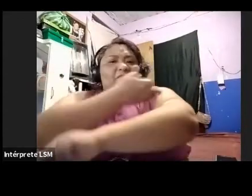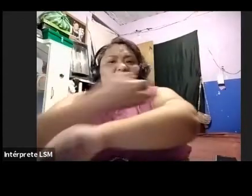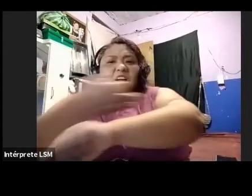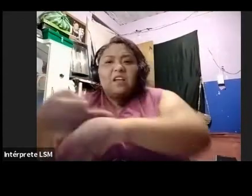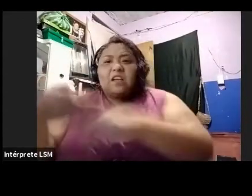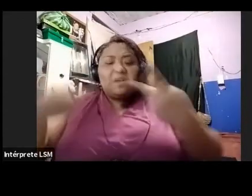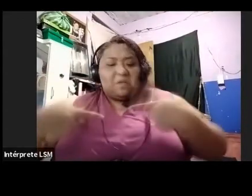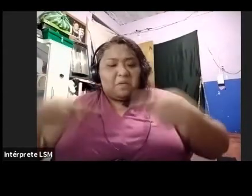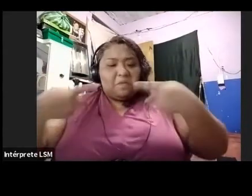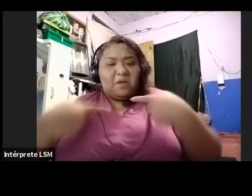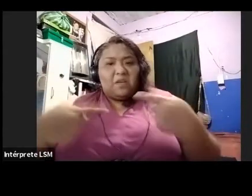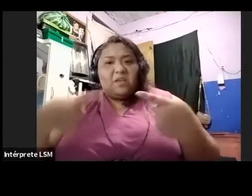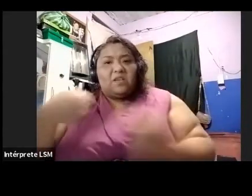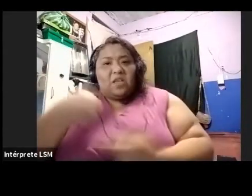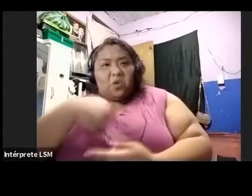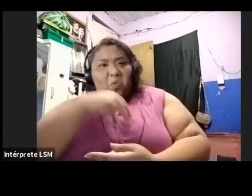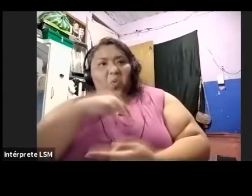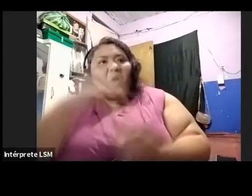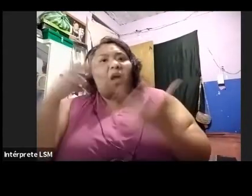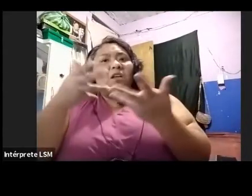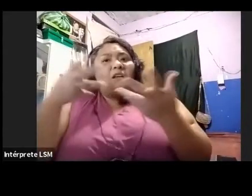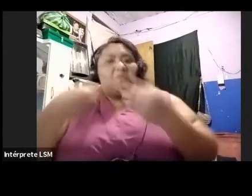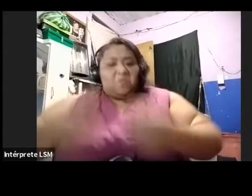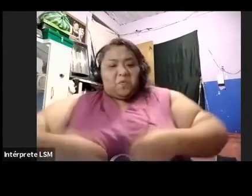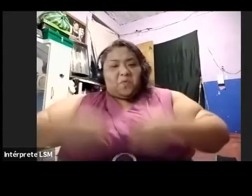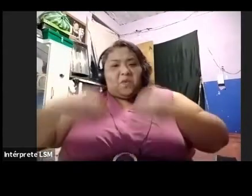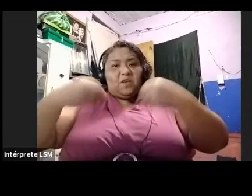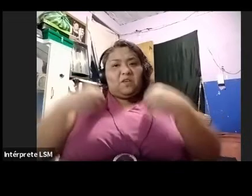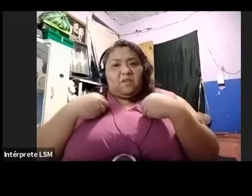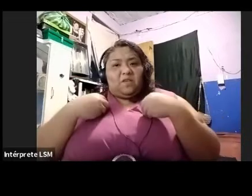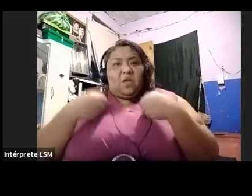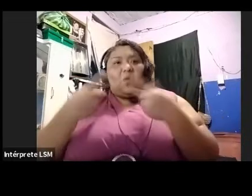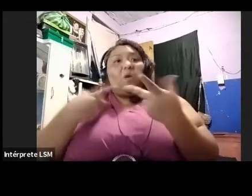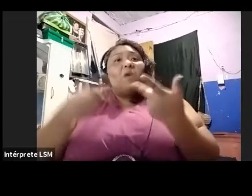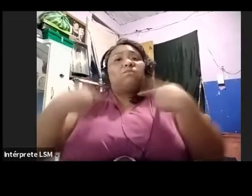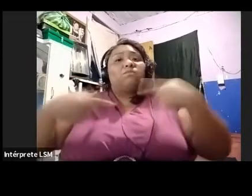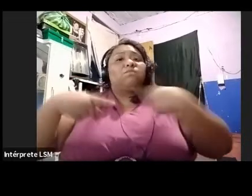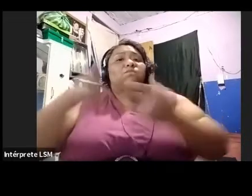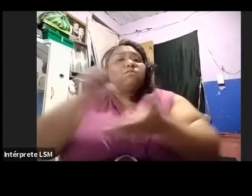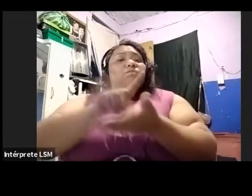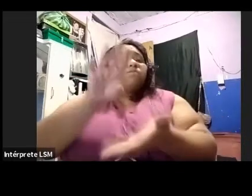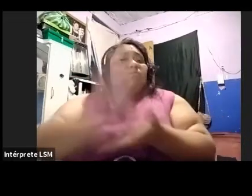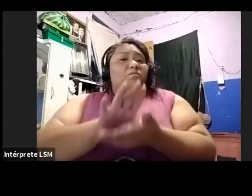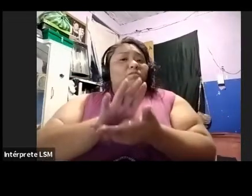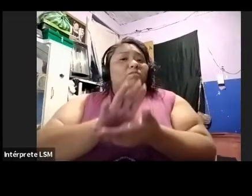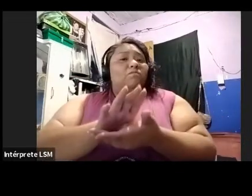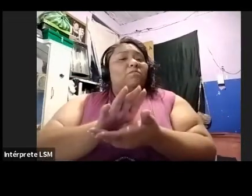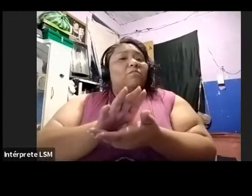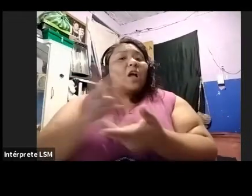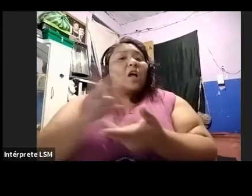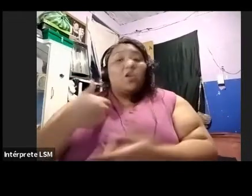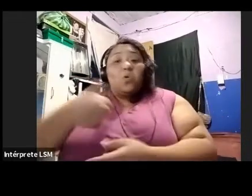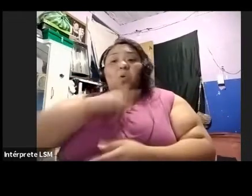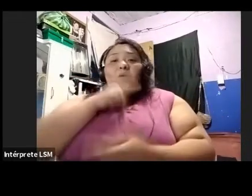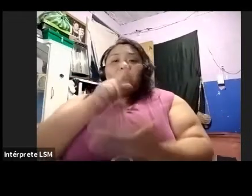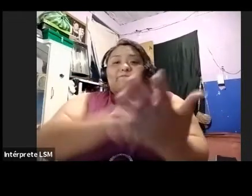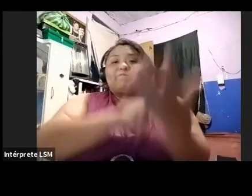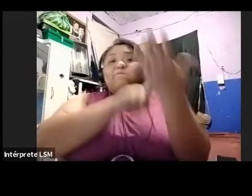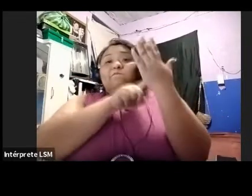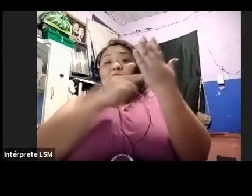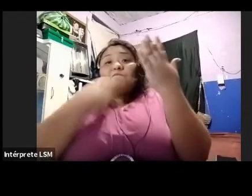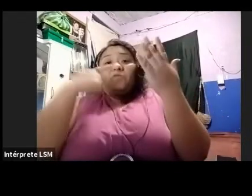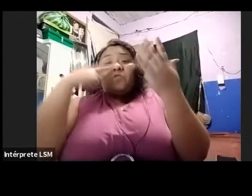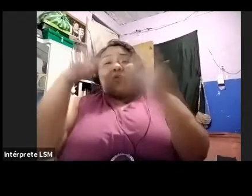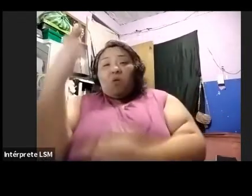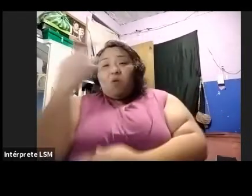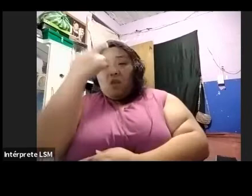posibilidad de compartir nuestra vida con una persona con discapacidad. Nos ilustra y nos recuerda que las etiquetas,